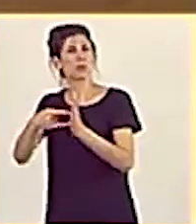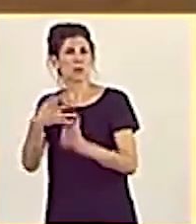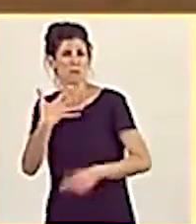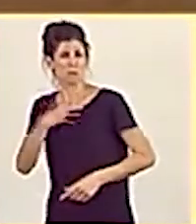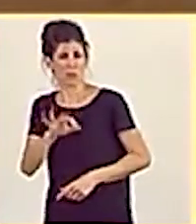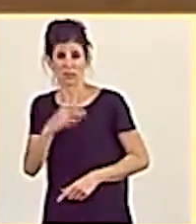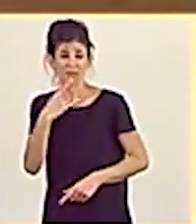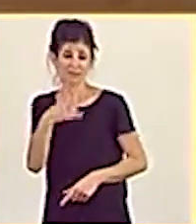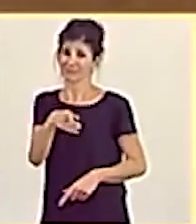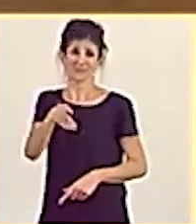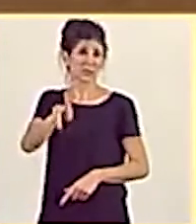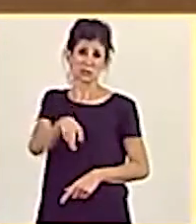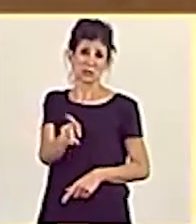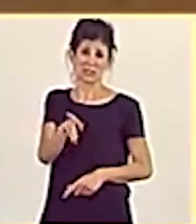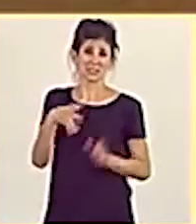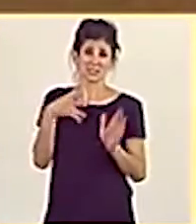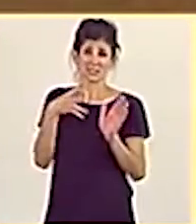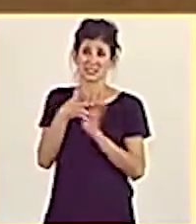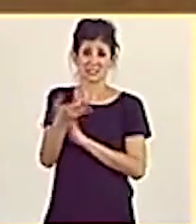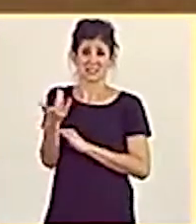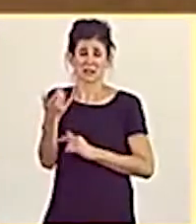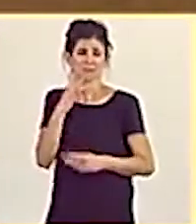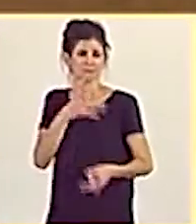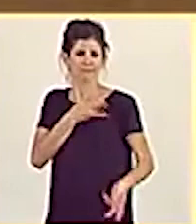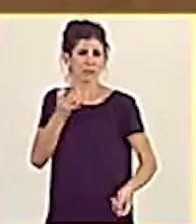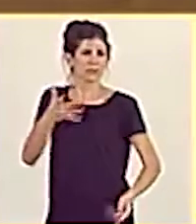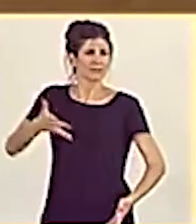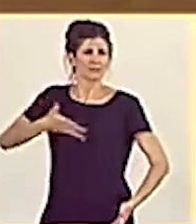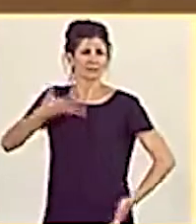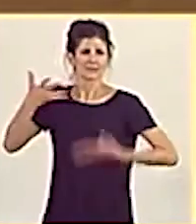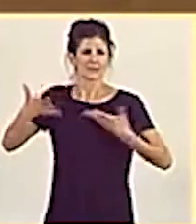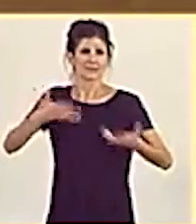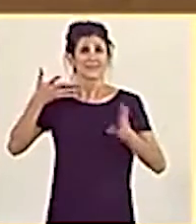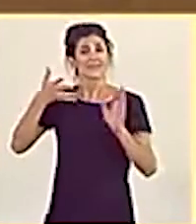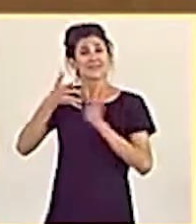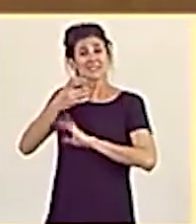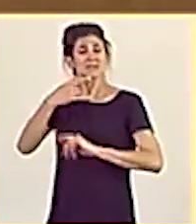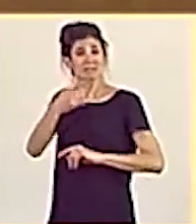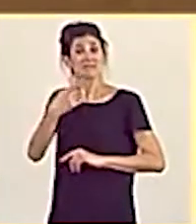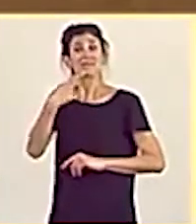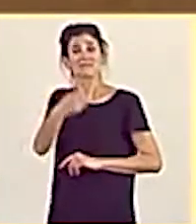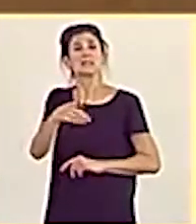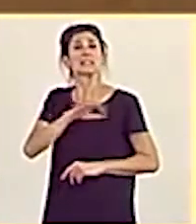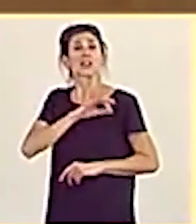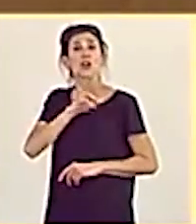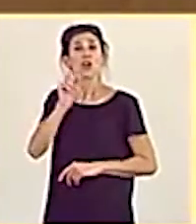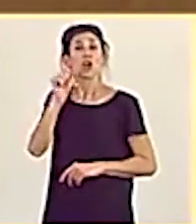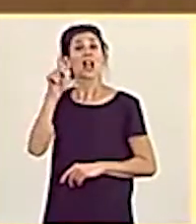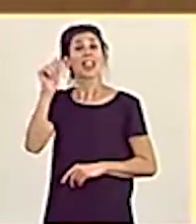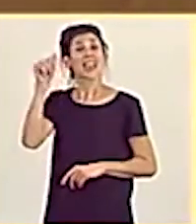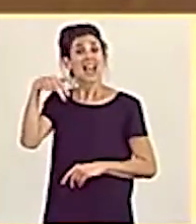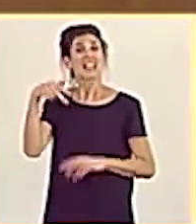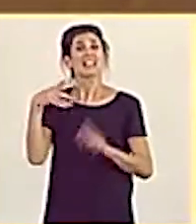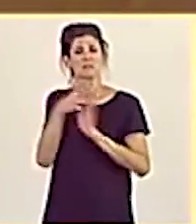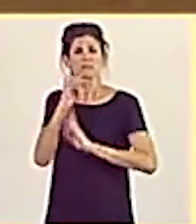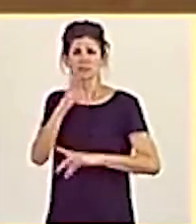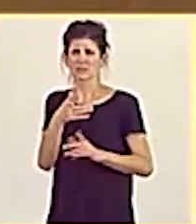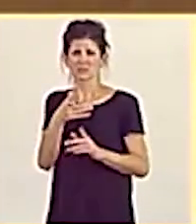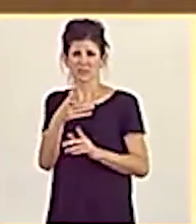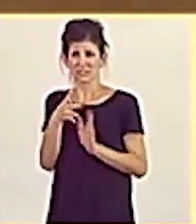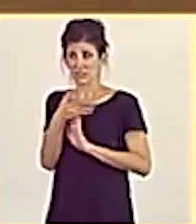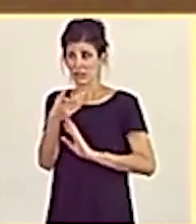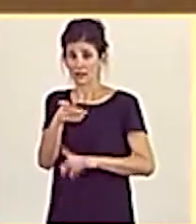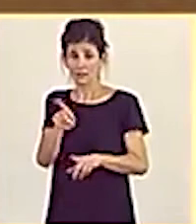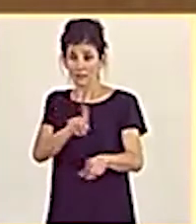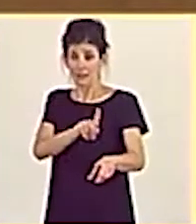por muy autorizada que usted se ponga. Y lamento bien, señora Roldán, que no siga el consejo de